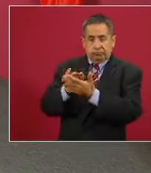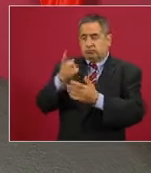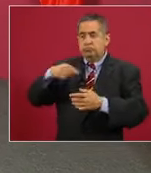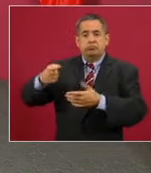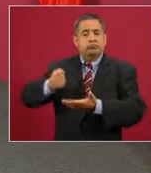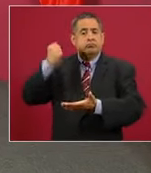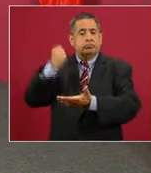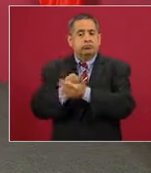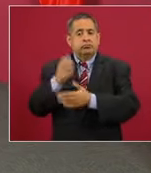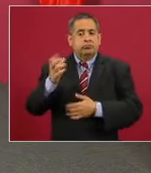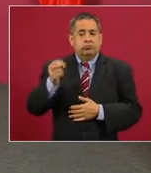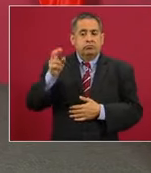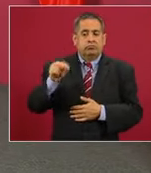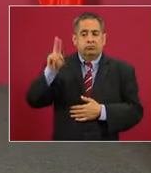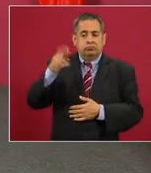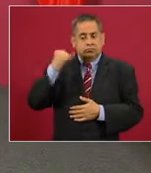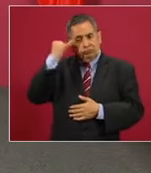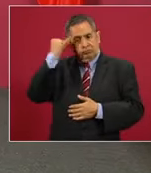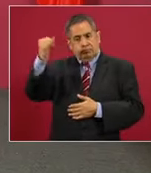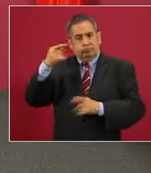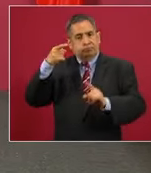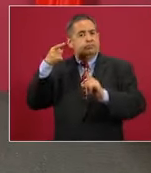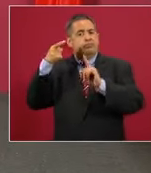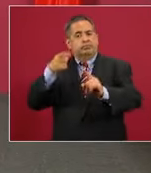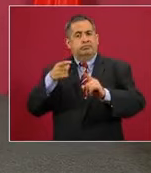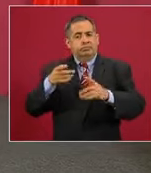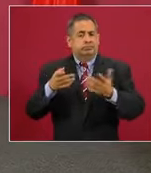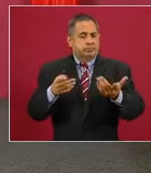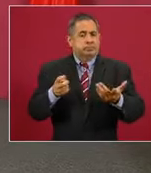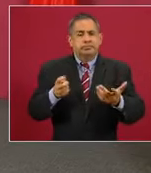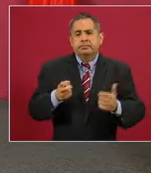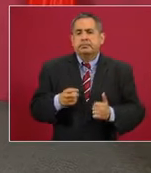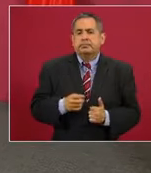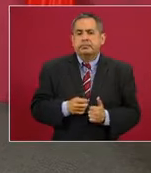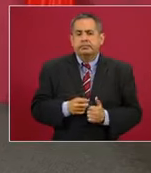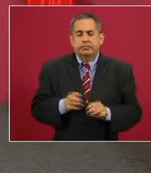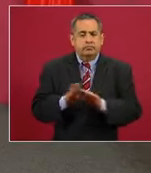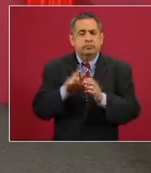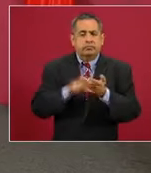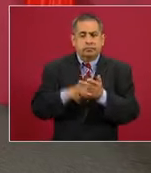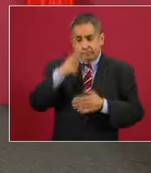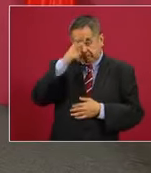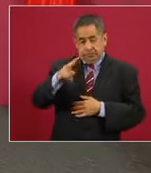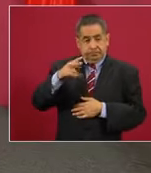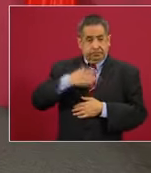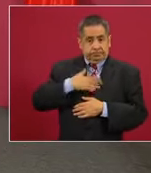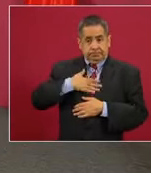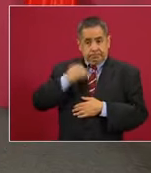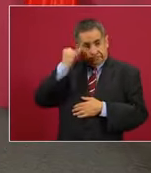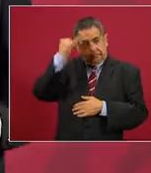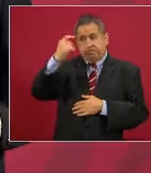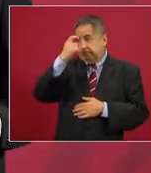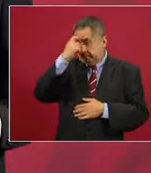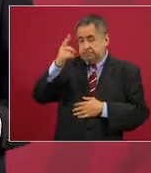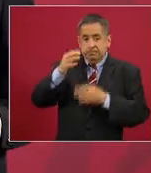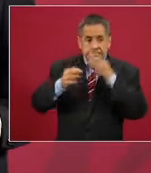aprobó en la ONU con este propósito, o sea, México fue el promotor